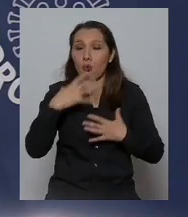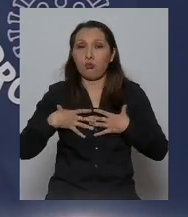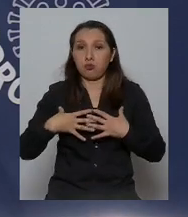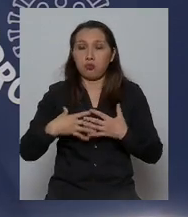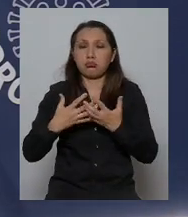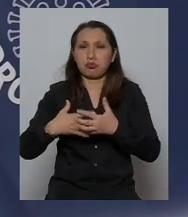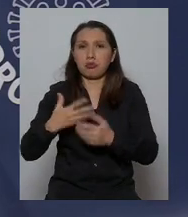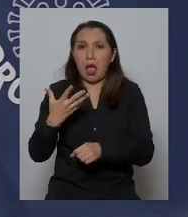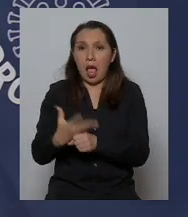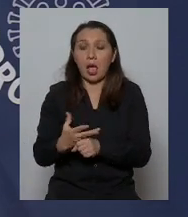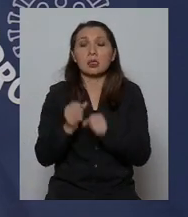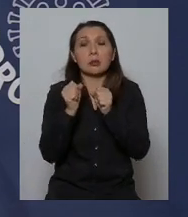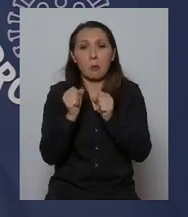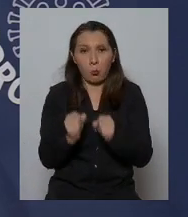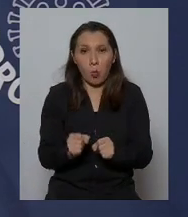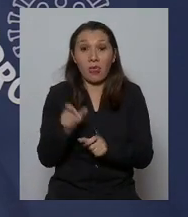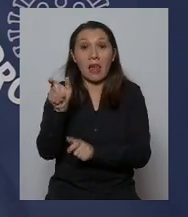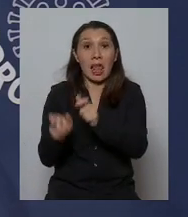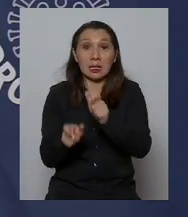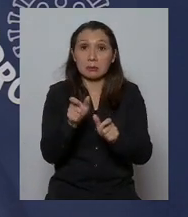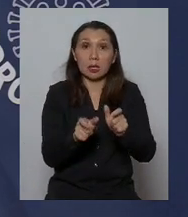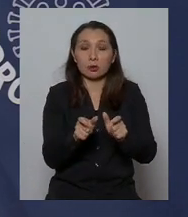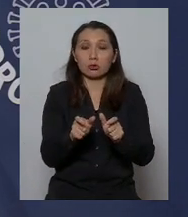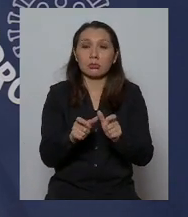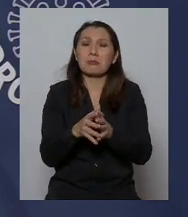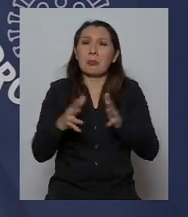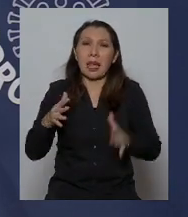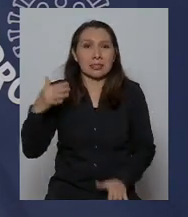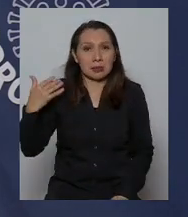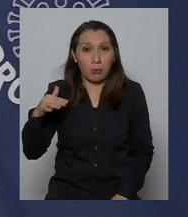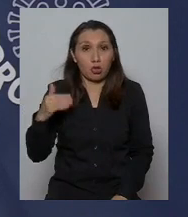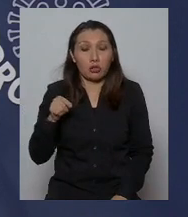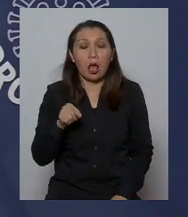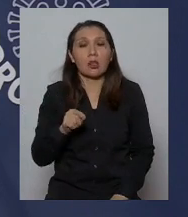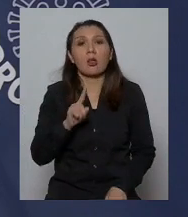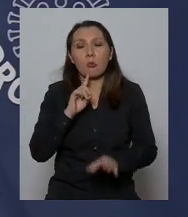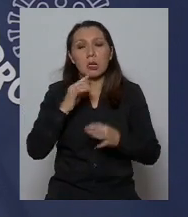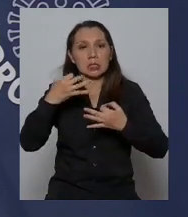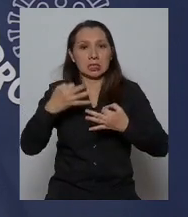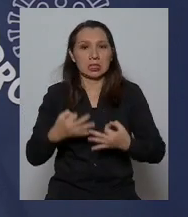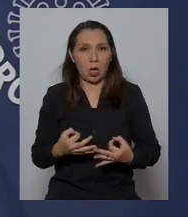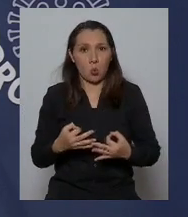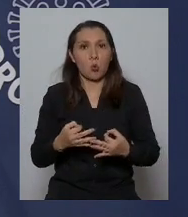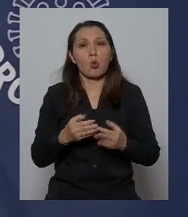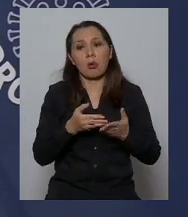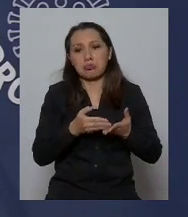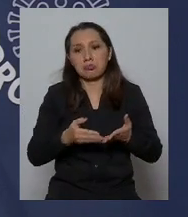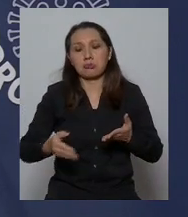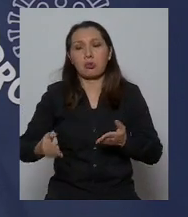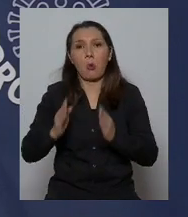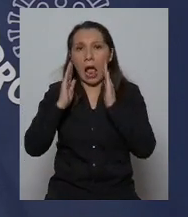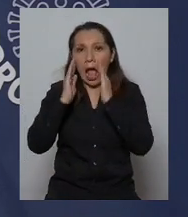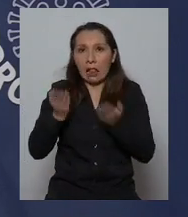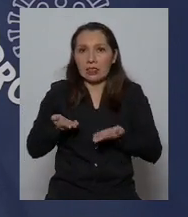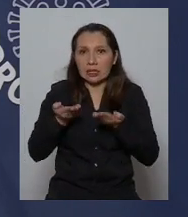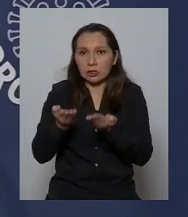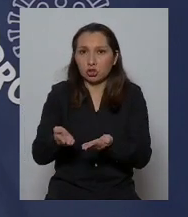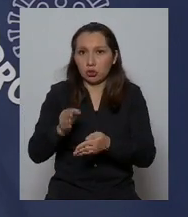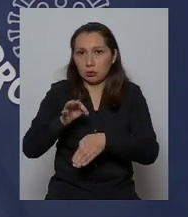mecánicos disponibles por lo tanto los pacientes que es lo más importante tienen asegurada su continuidad de atención